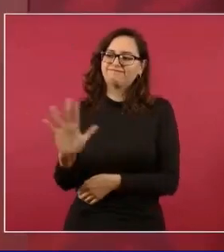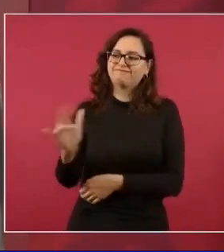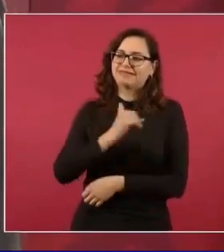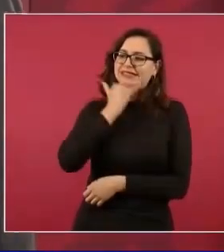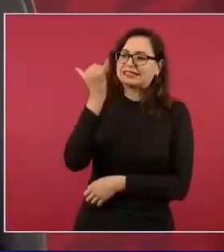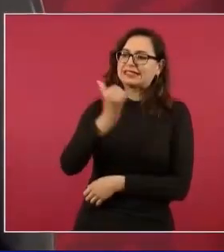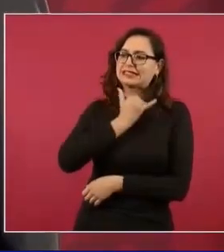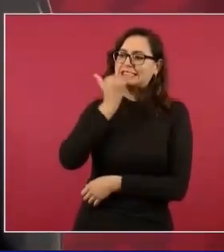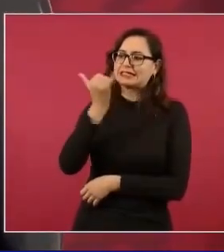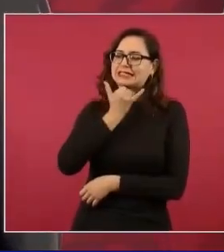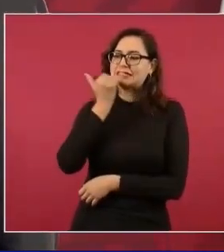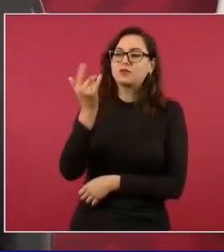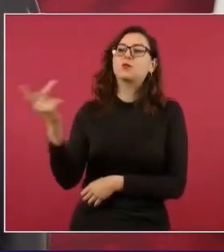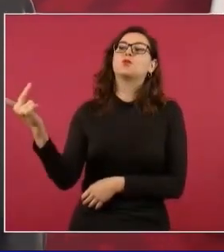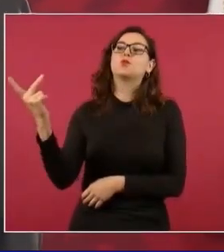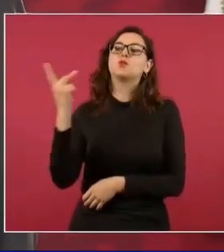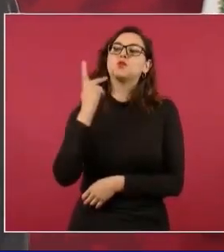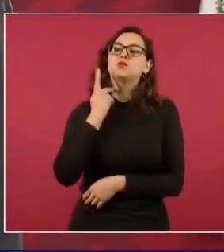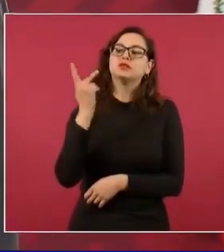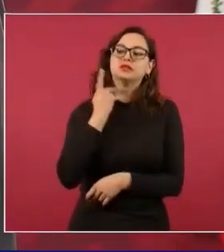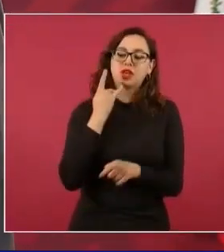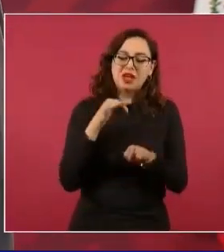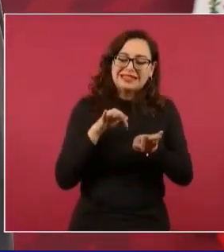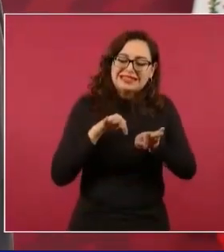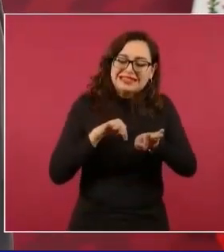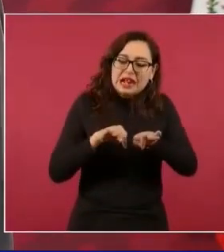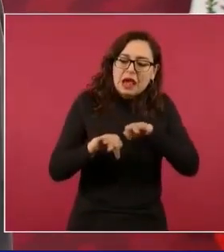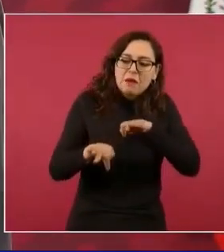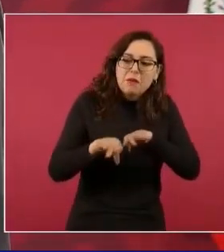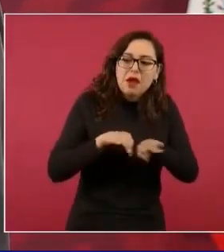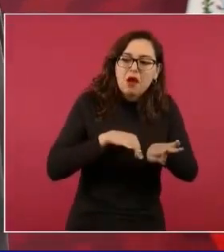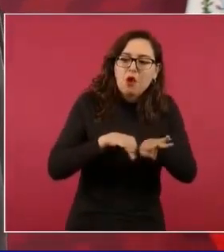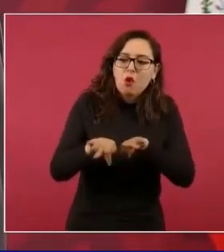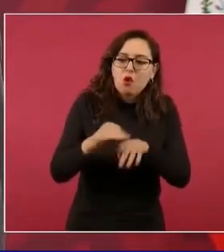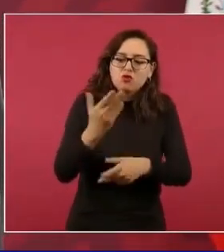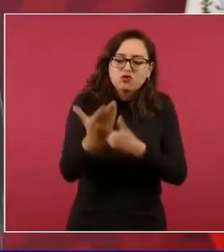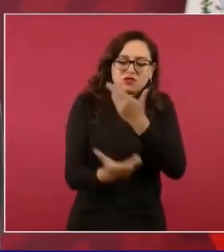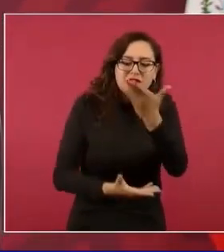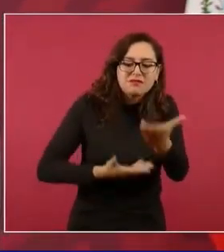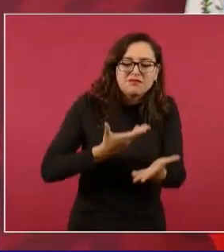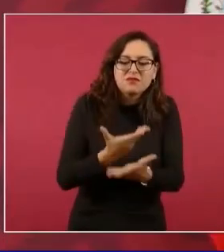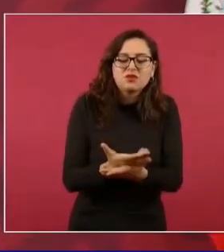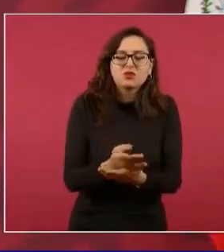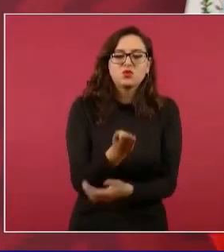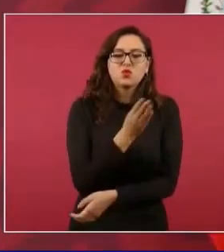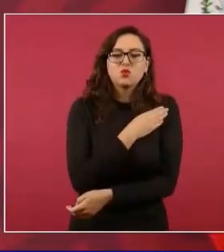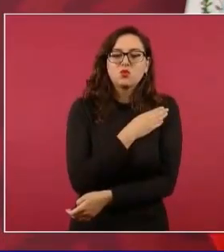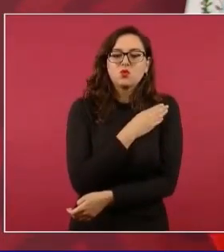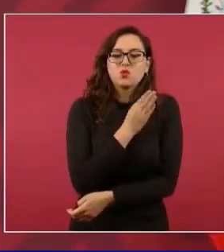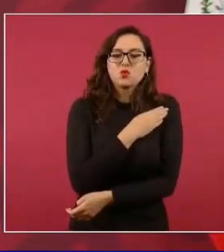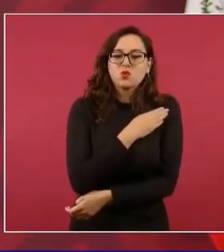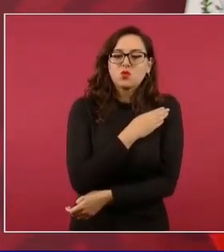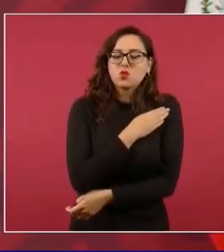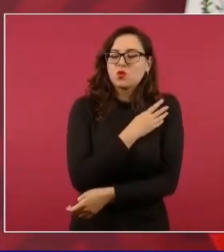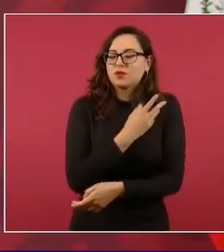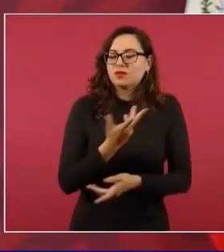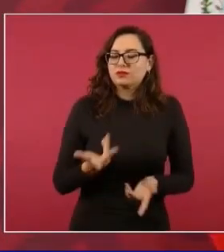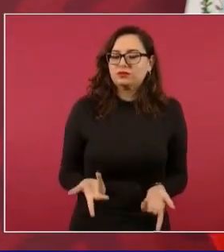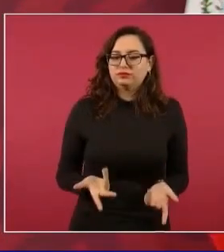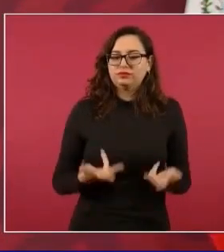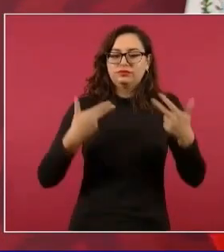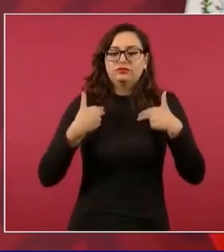es un oficio noble, es lo que le permite al ser humano